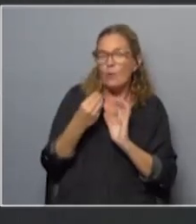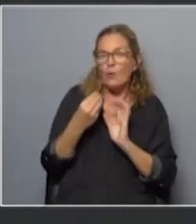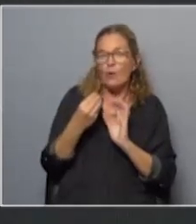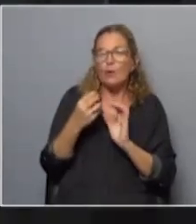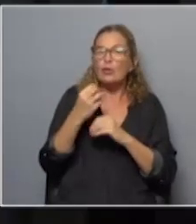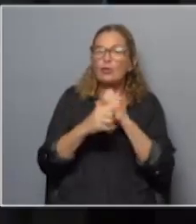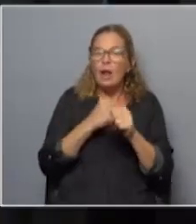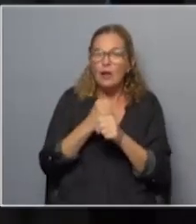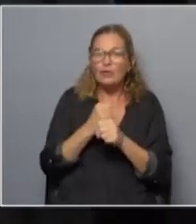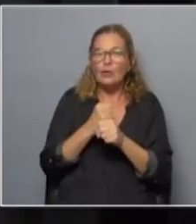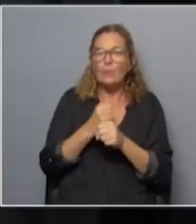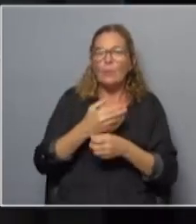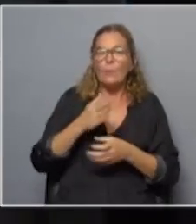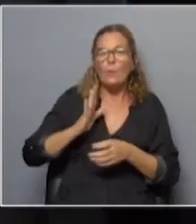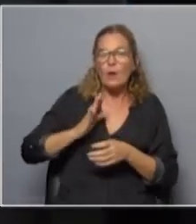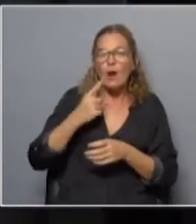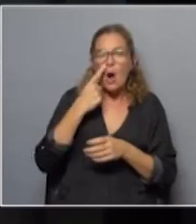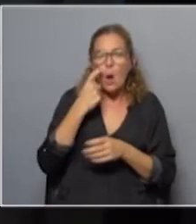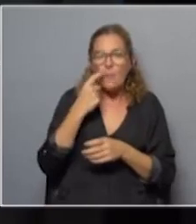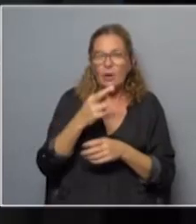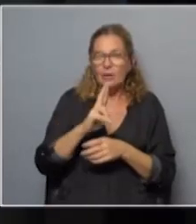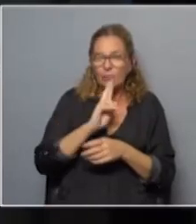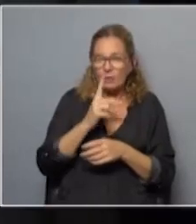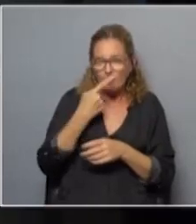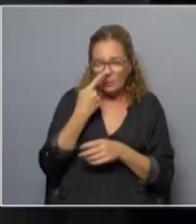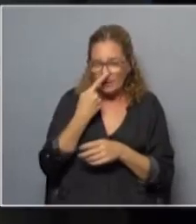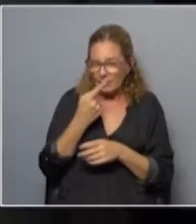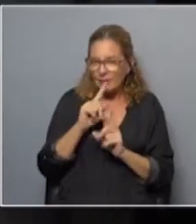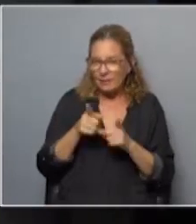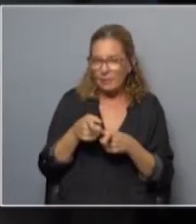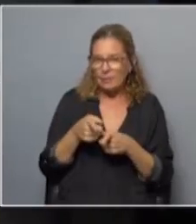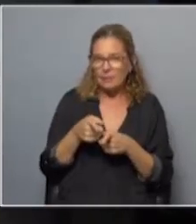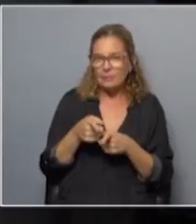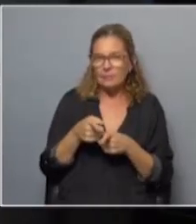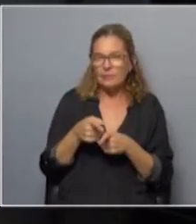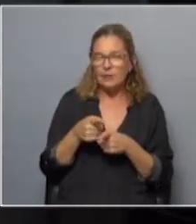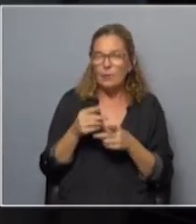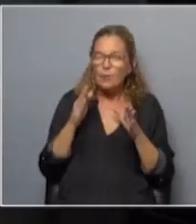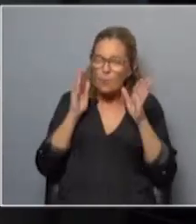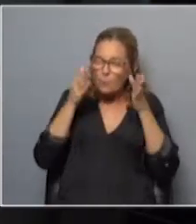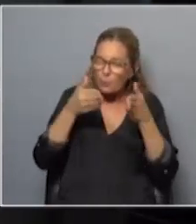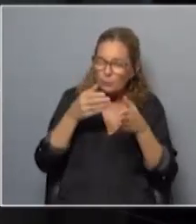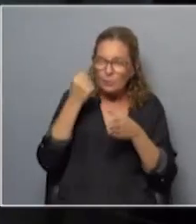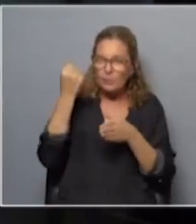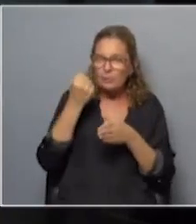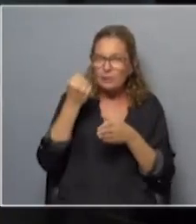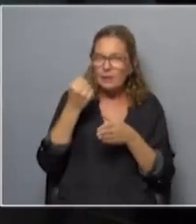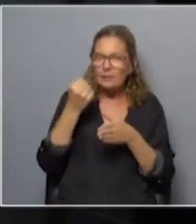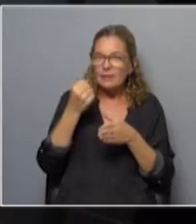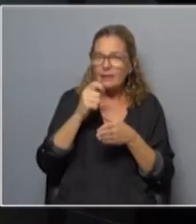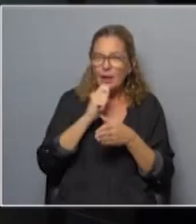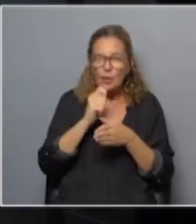etario el género que ahí también hay resultados interesantes después vimos también un punto muy clave que vimos fue si esas notas